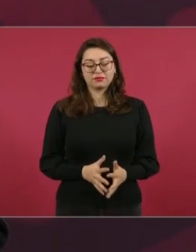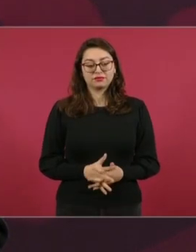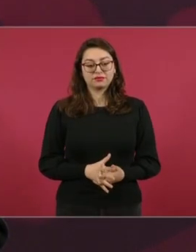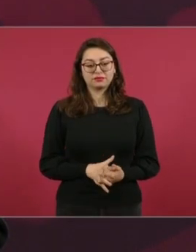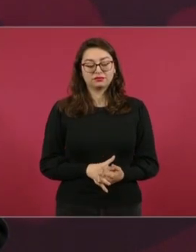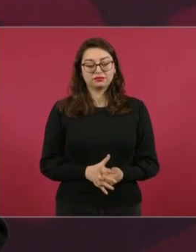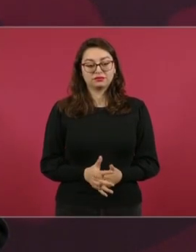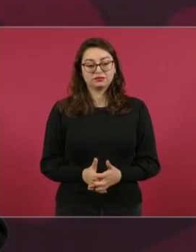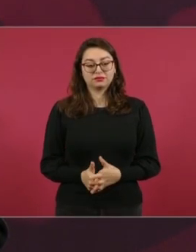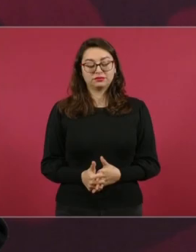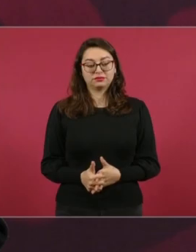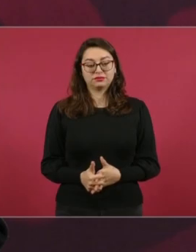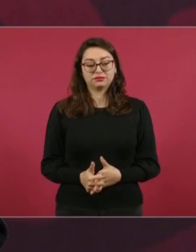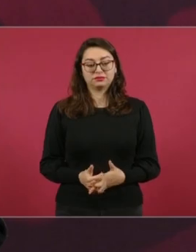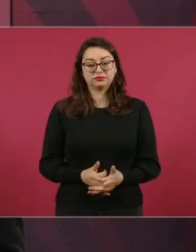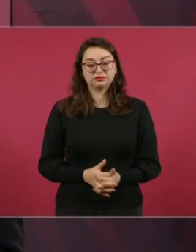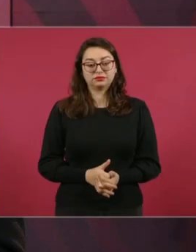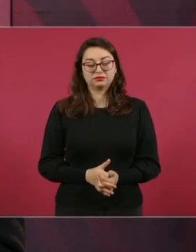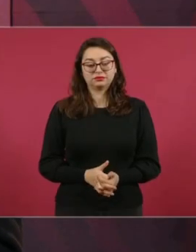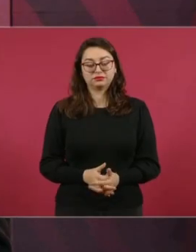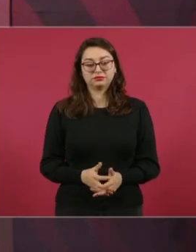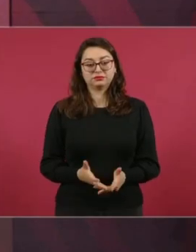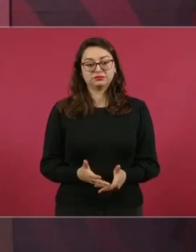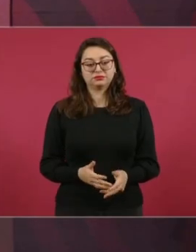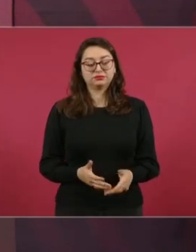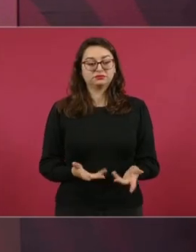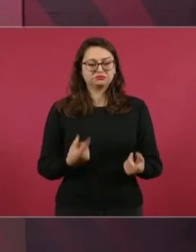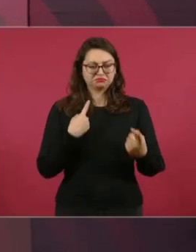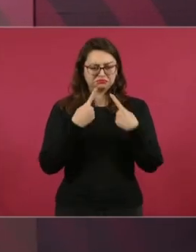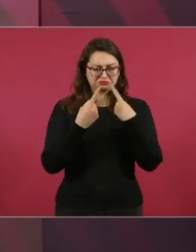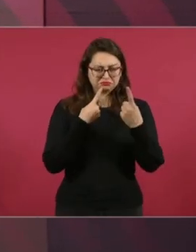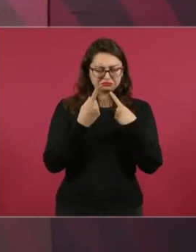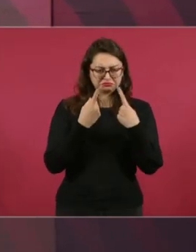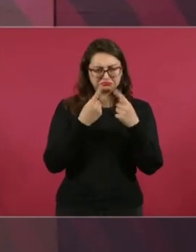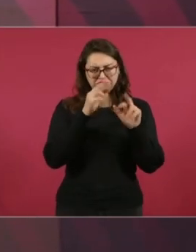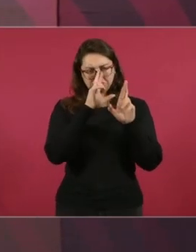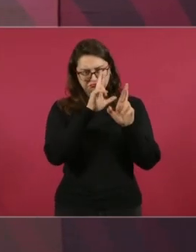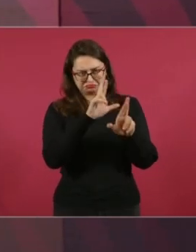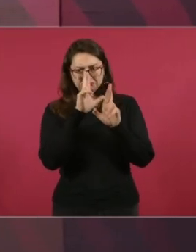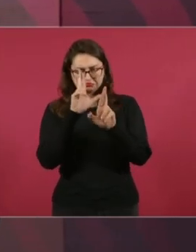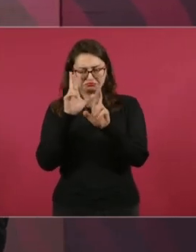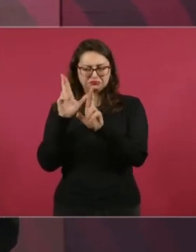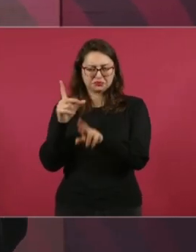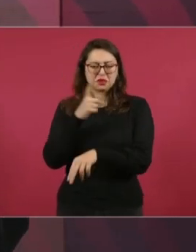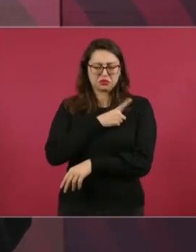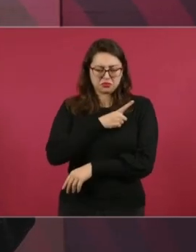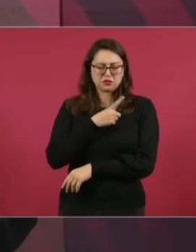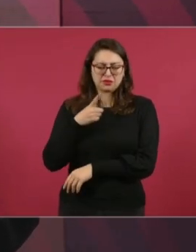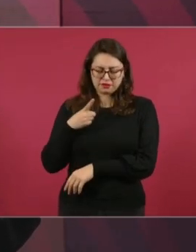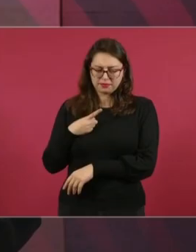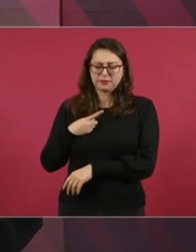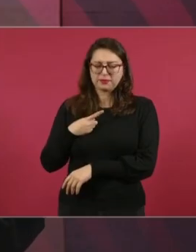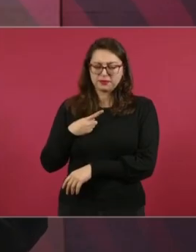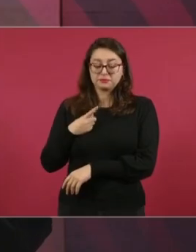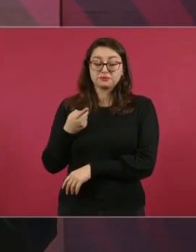pero cuando dice